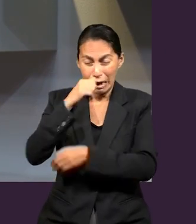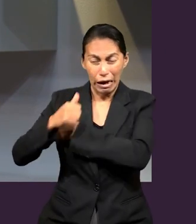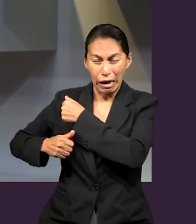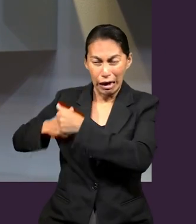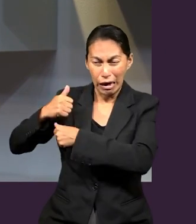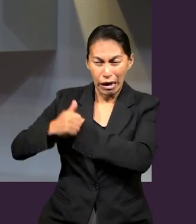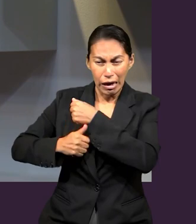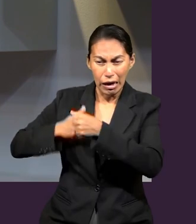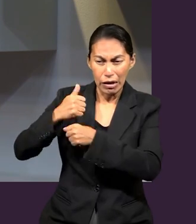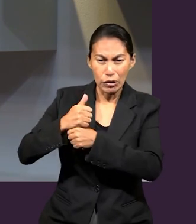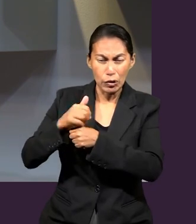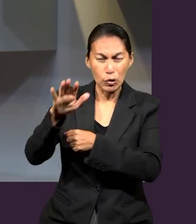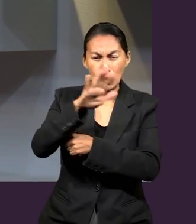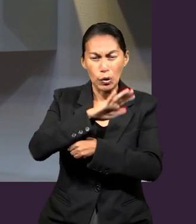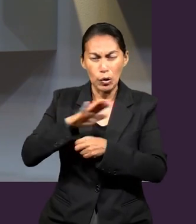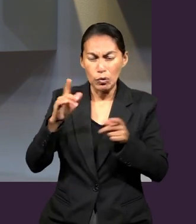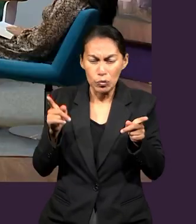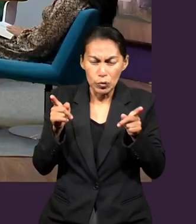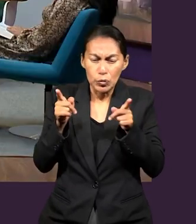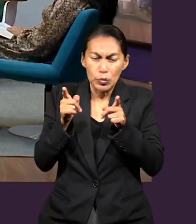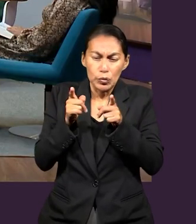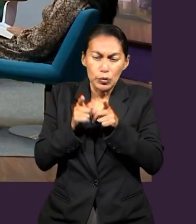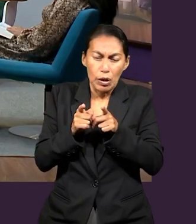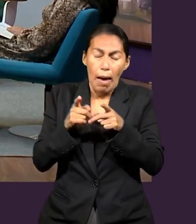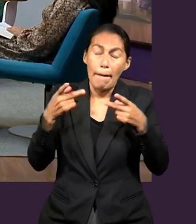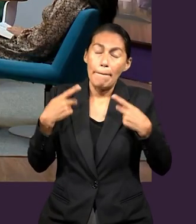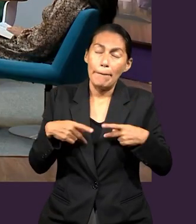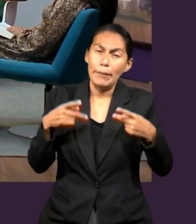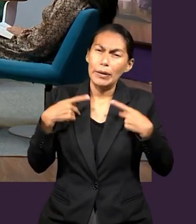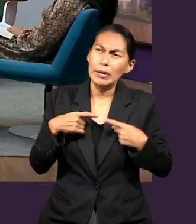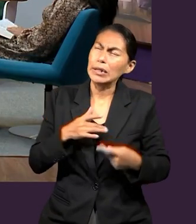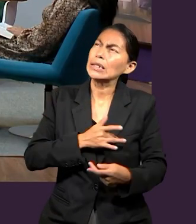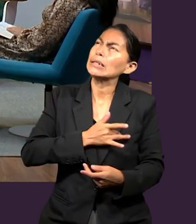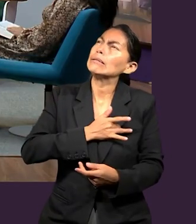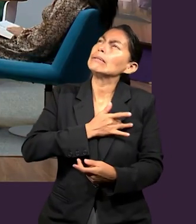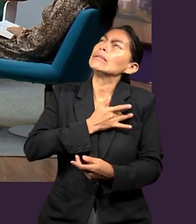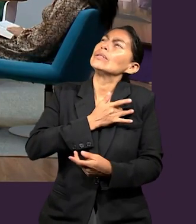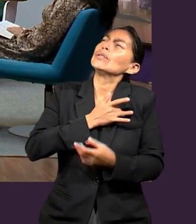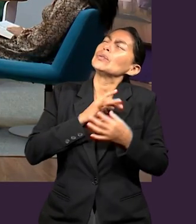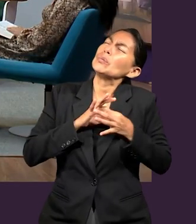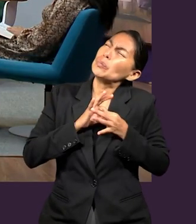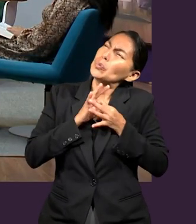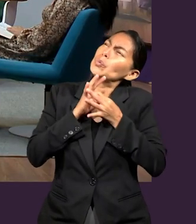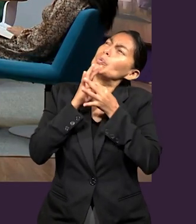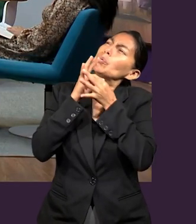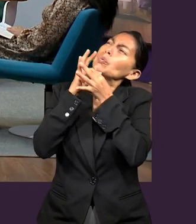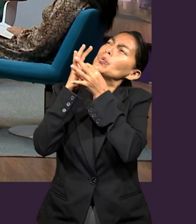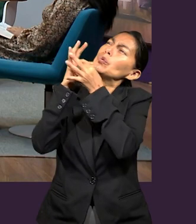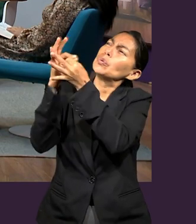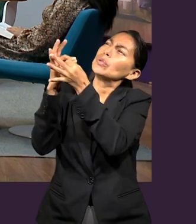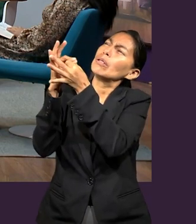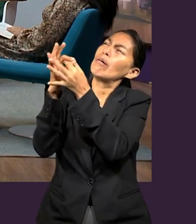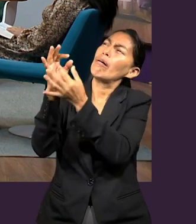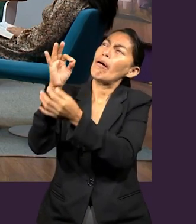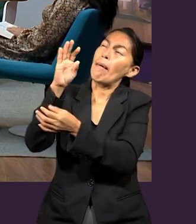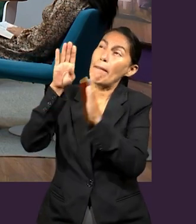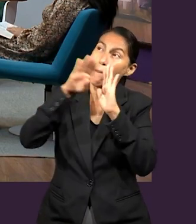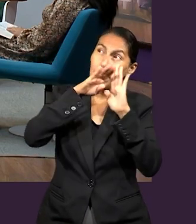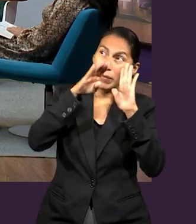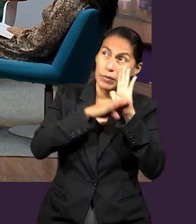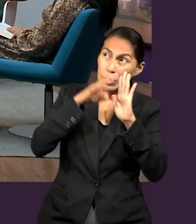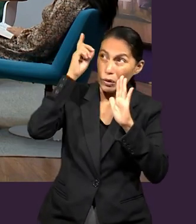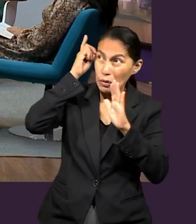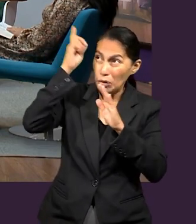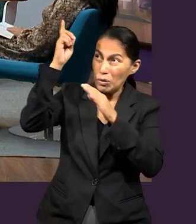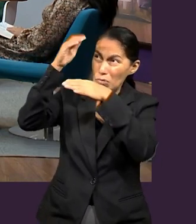que le ha tocado pasar en estos últimos años, se resume en todas aquellas personas que tienen el sincero deseo de buscar a